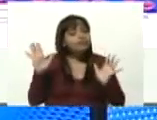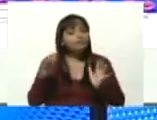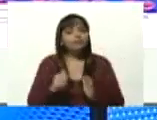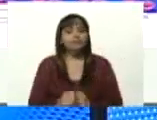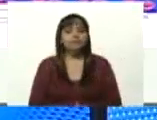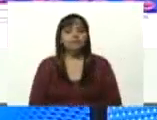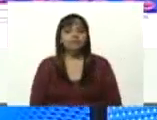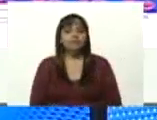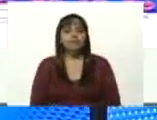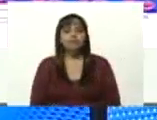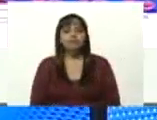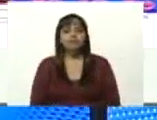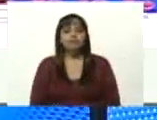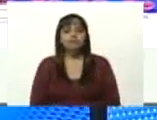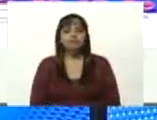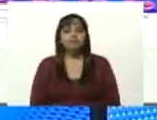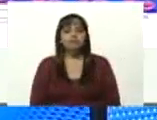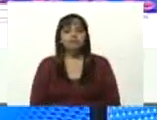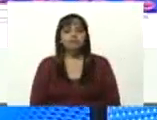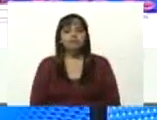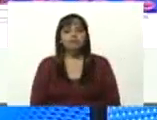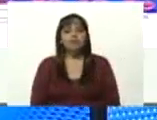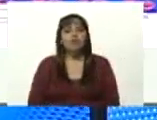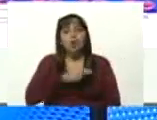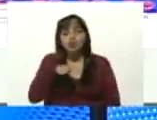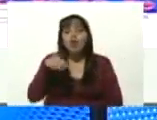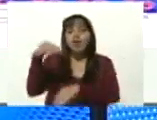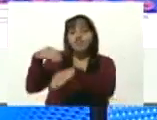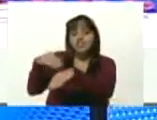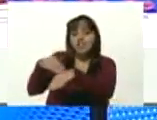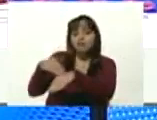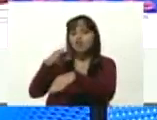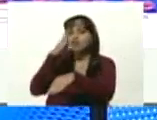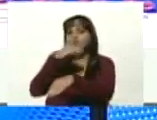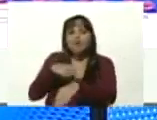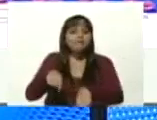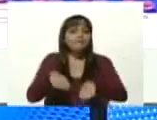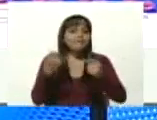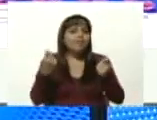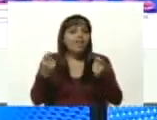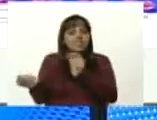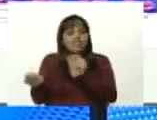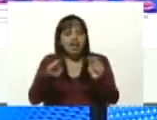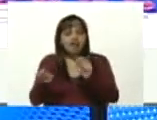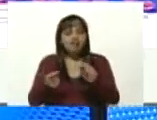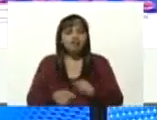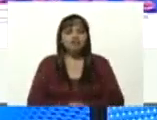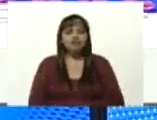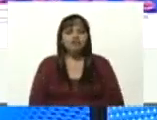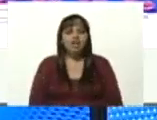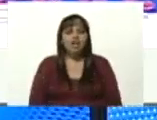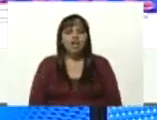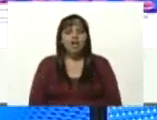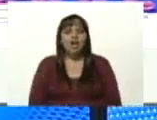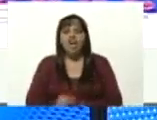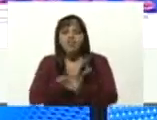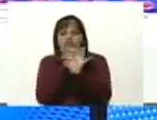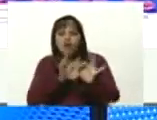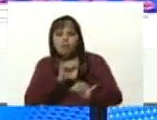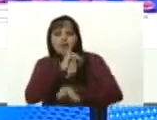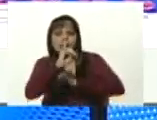mata diálogo guerra avisada no mata diálogo hay maniobras internacionales